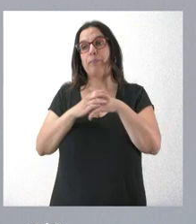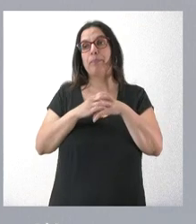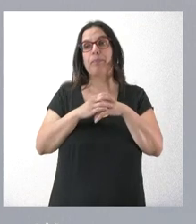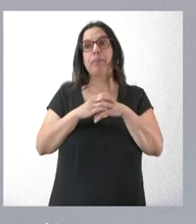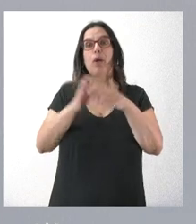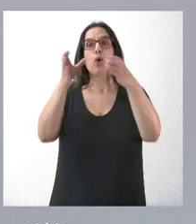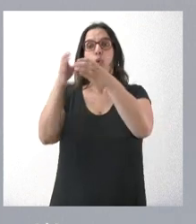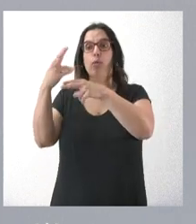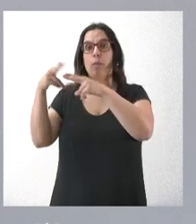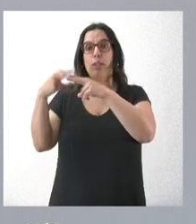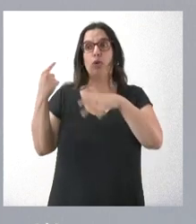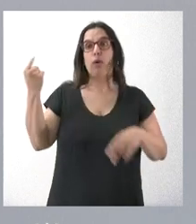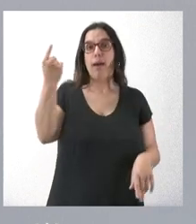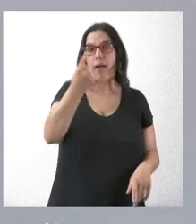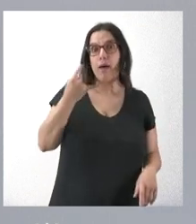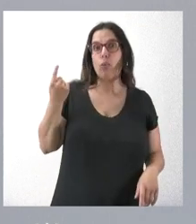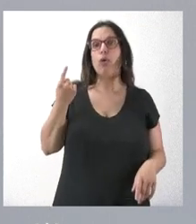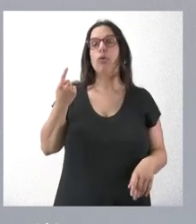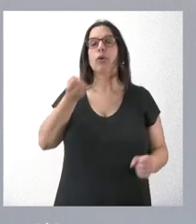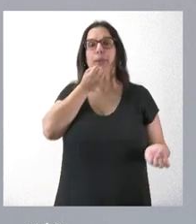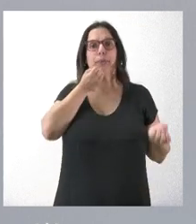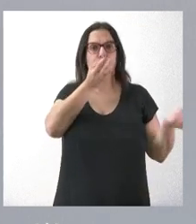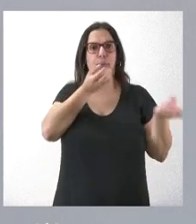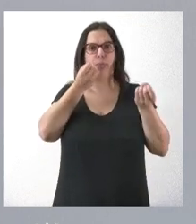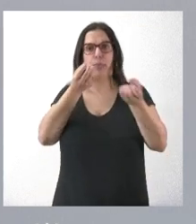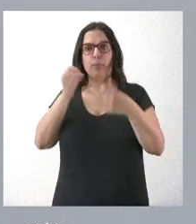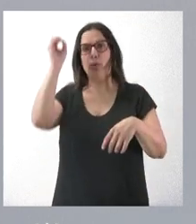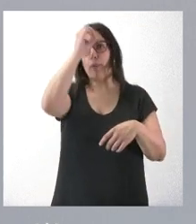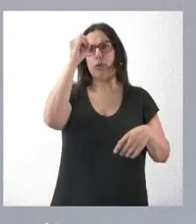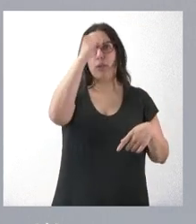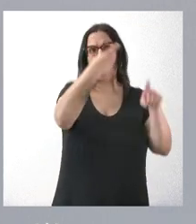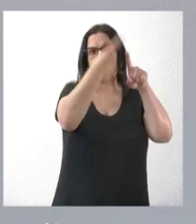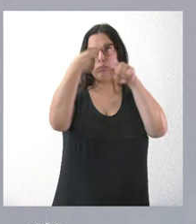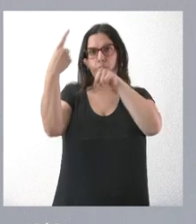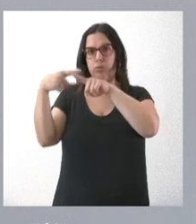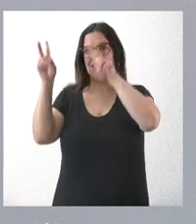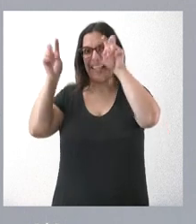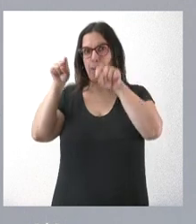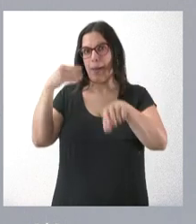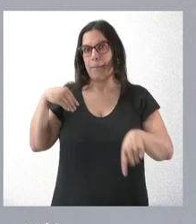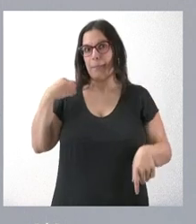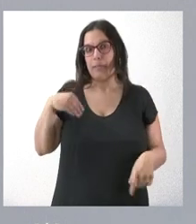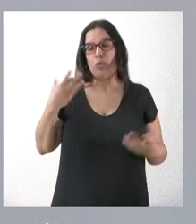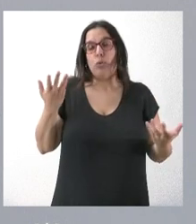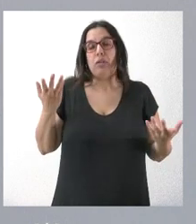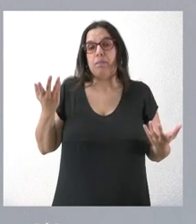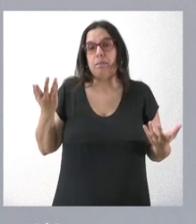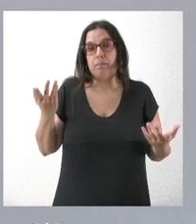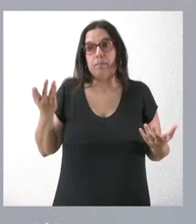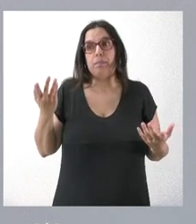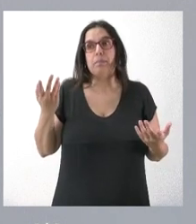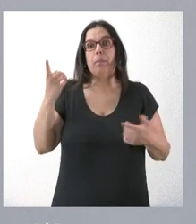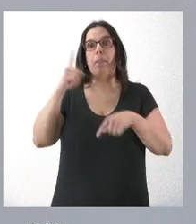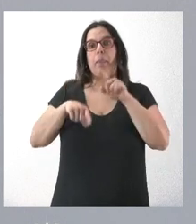político dentro de esa institución ha manifestado una posición diferente en torno a esta cuestión. Y, por tanto, es en ese ámbito donde